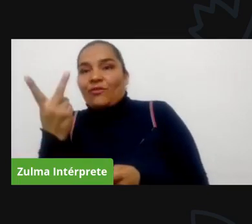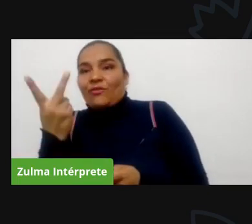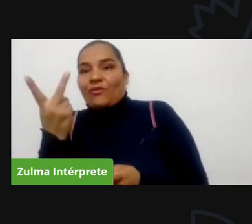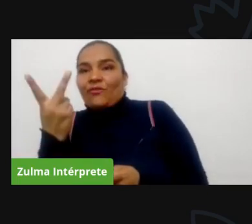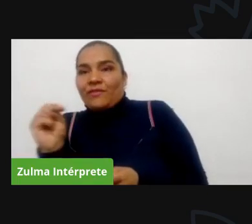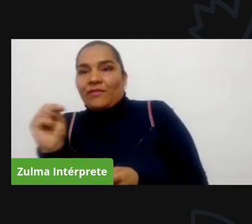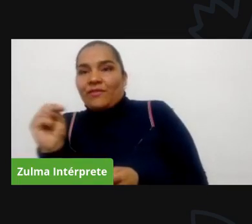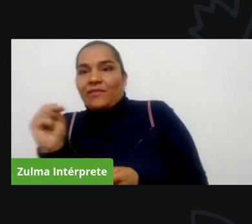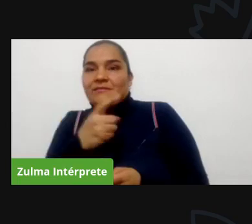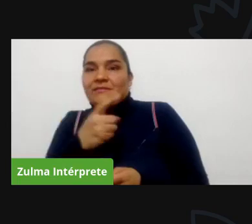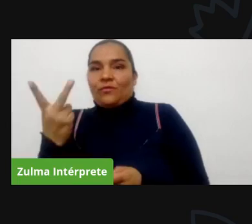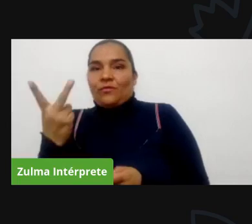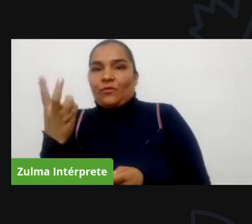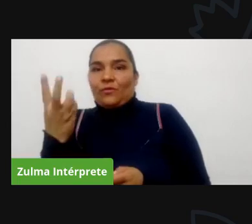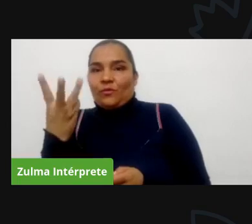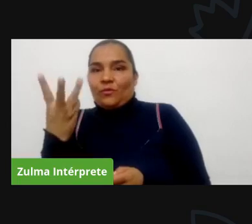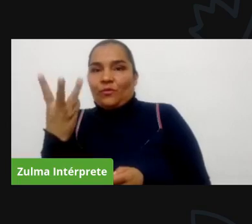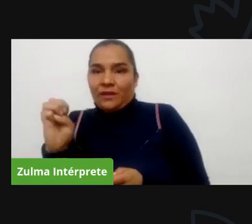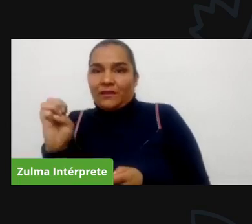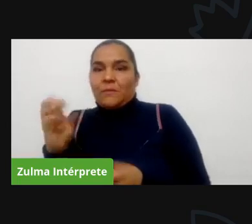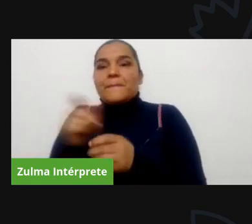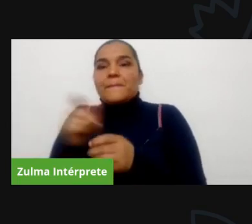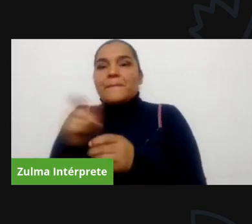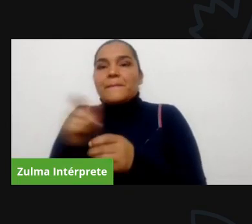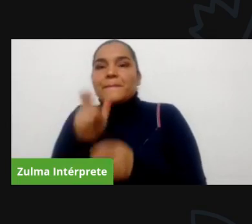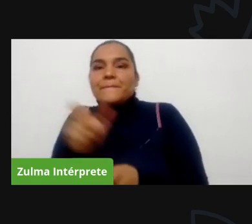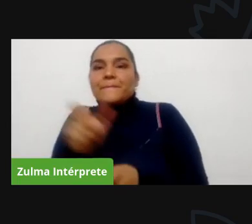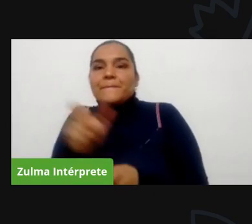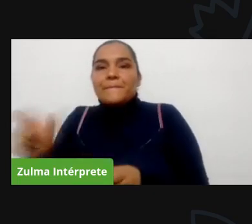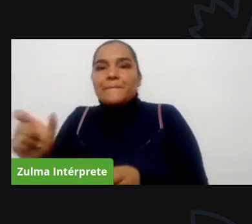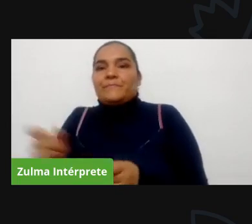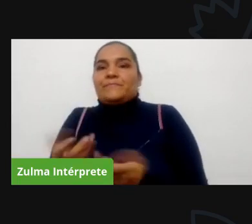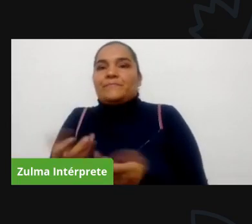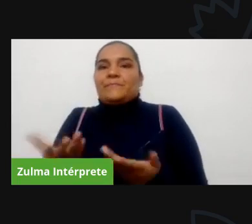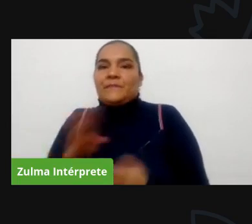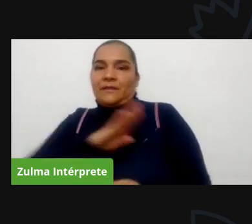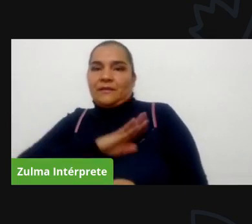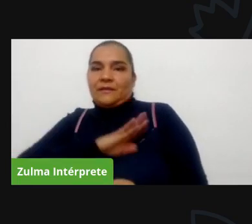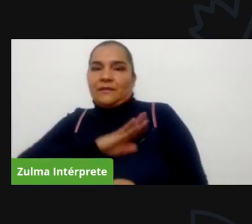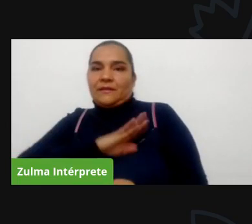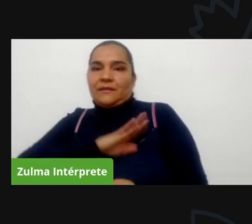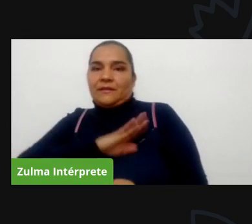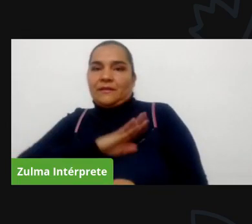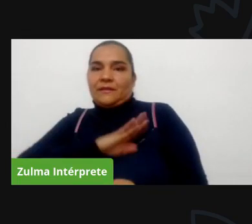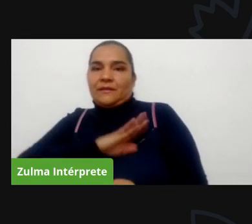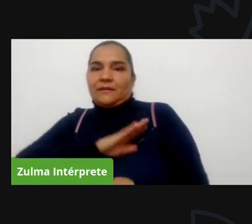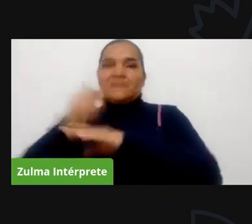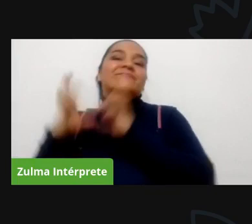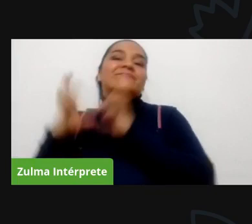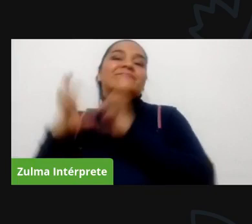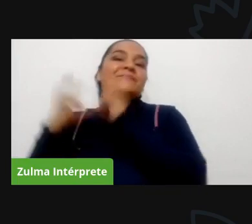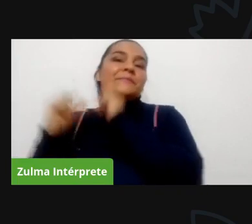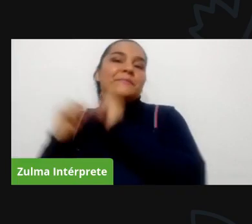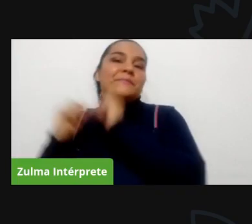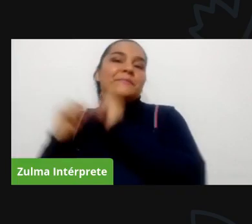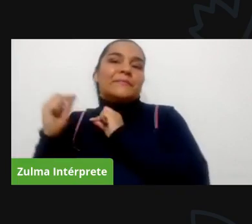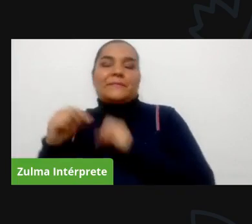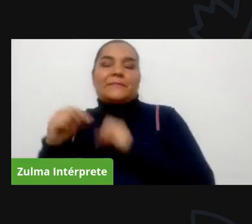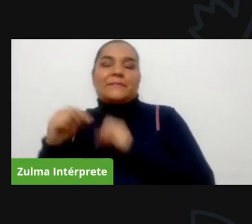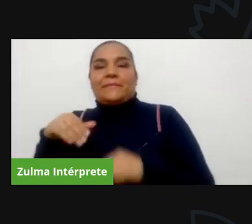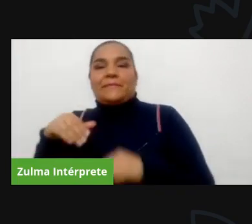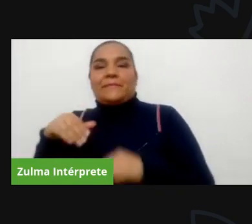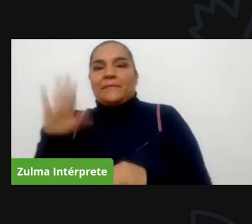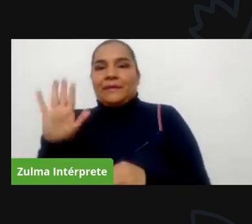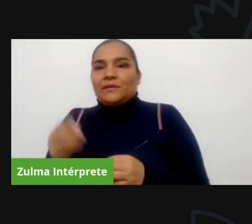nuestro alcalde o alcaldesa mayor nosotros vamos a escoger 25 mil esto es una cosa gigante y vamos a tener mil